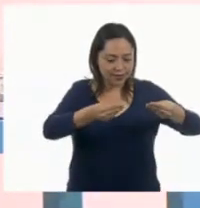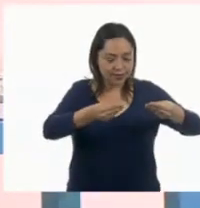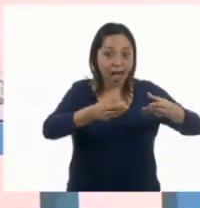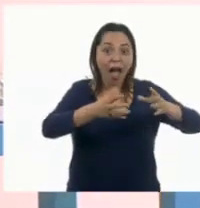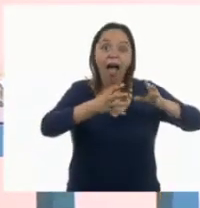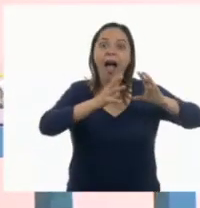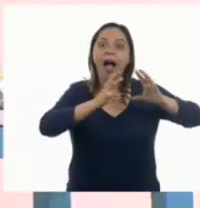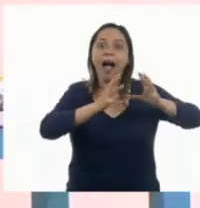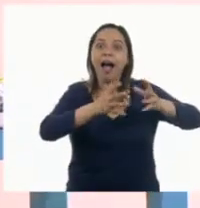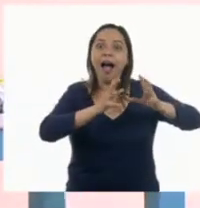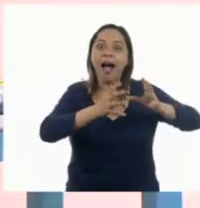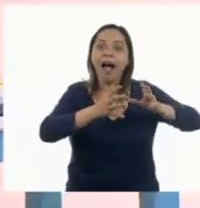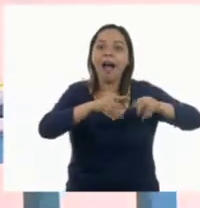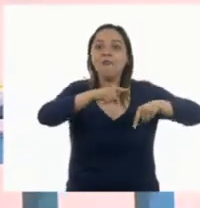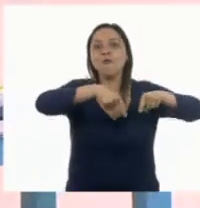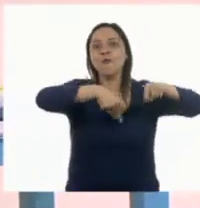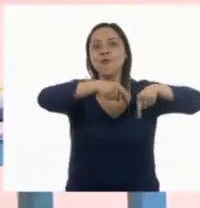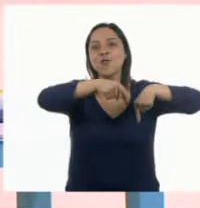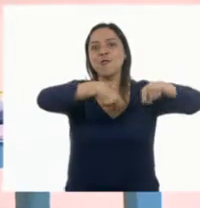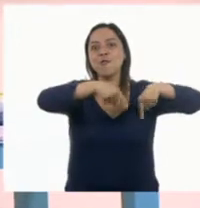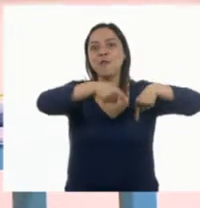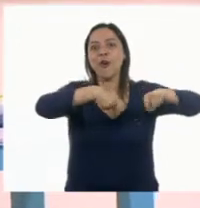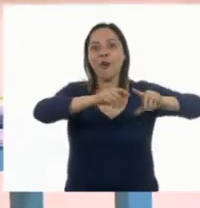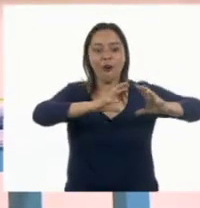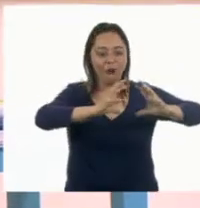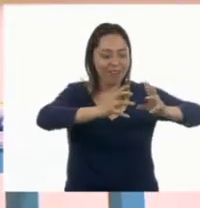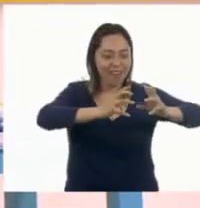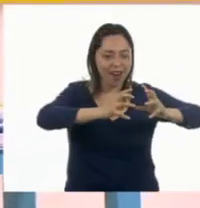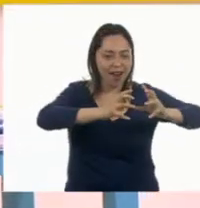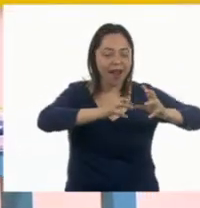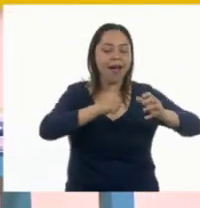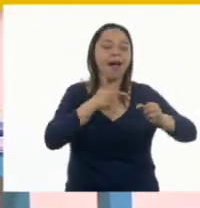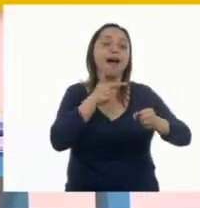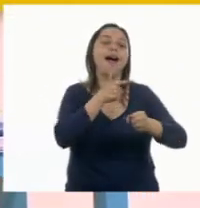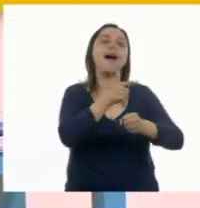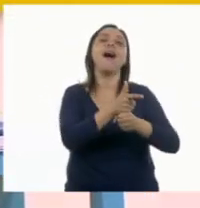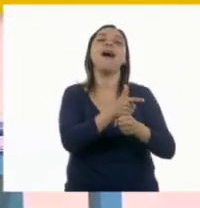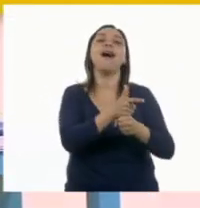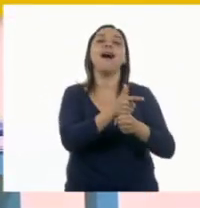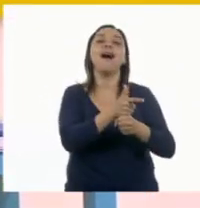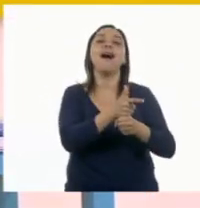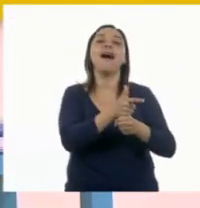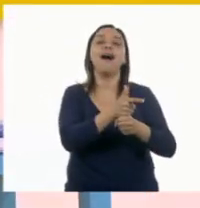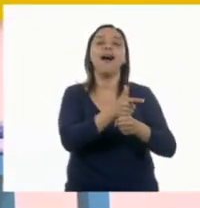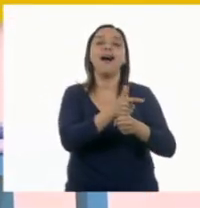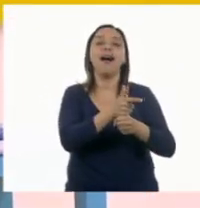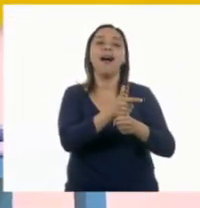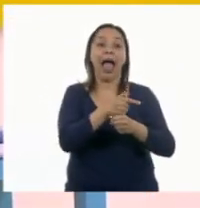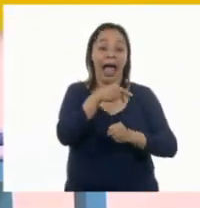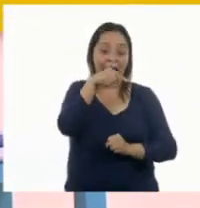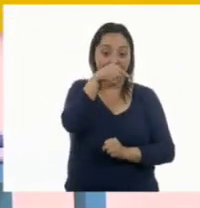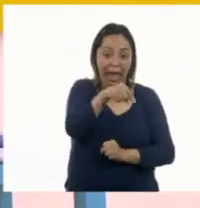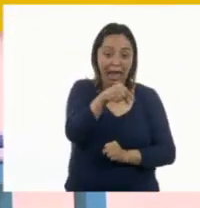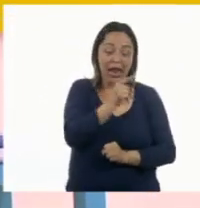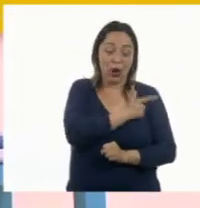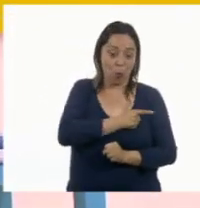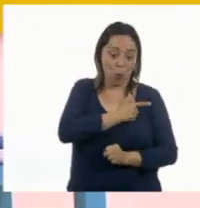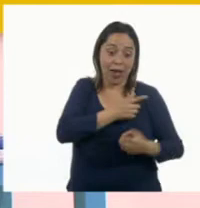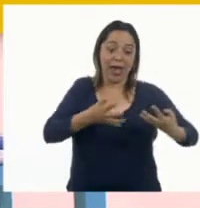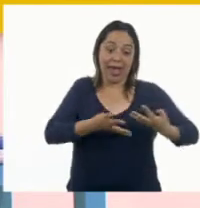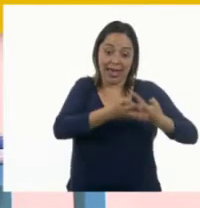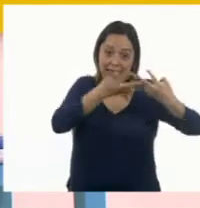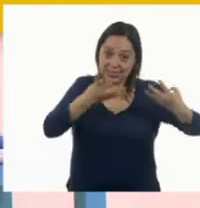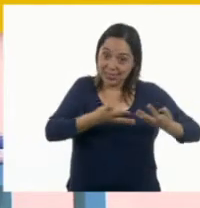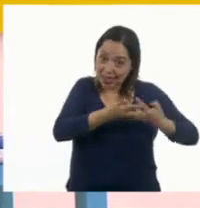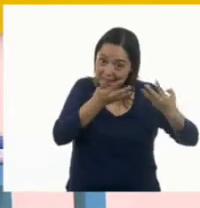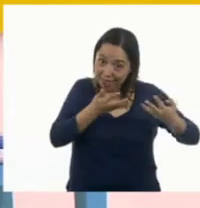Una pelota de fútbol. Quiere decir que a él le gusta la ensalada y jugar